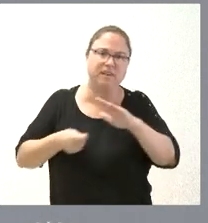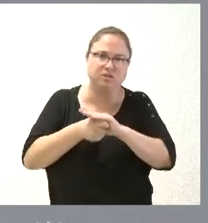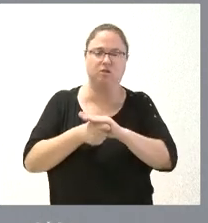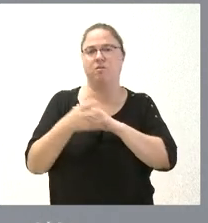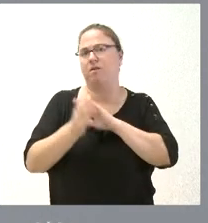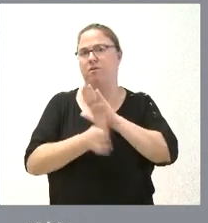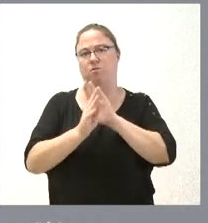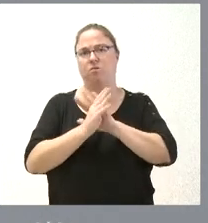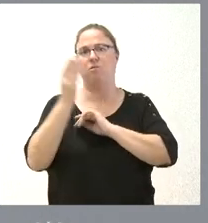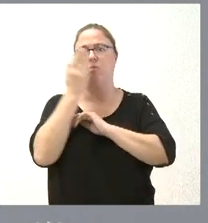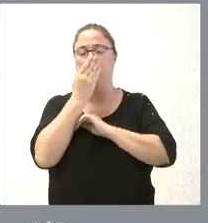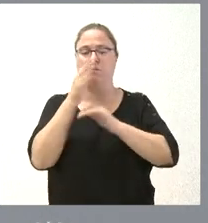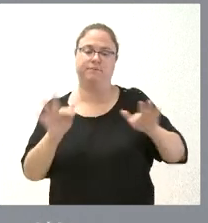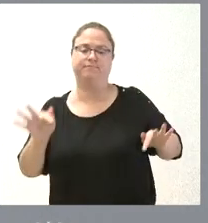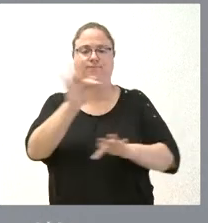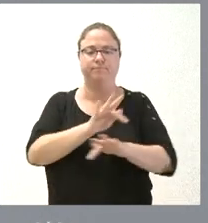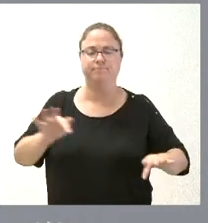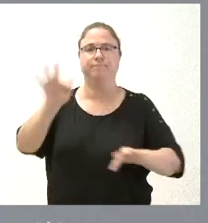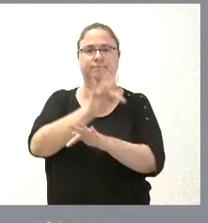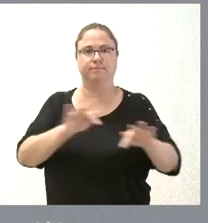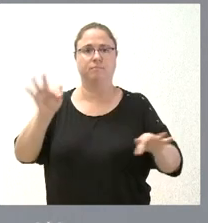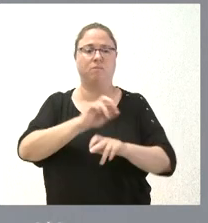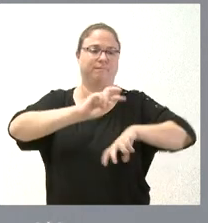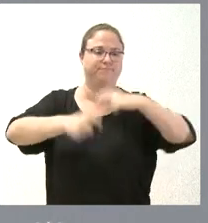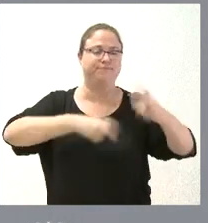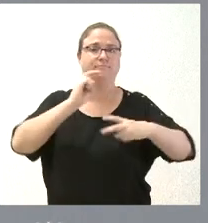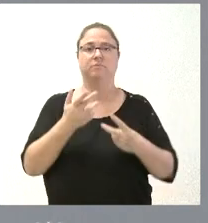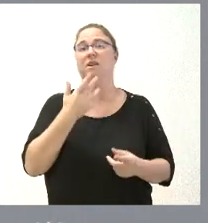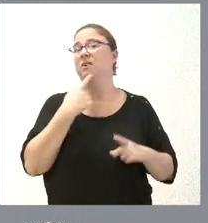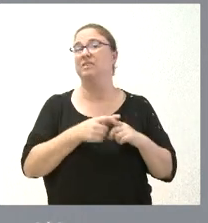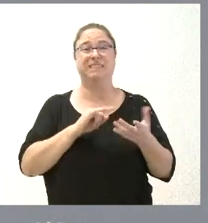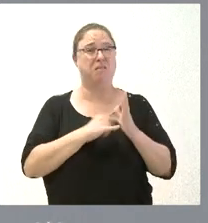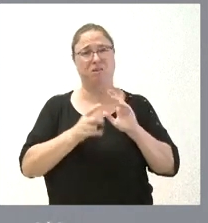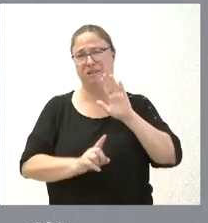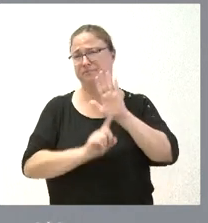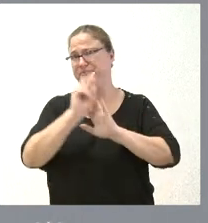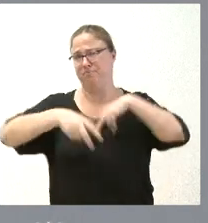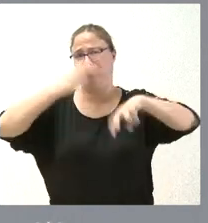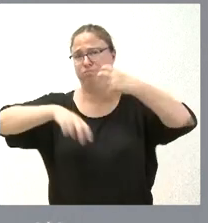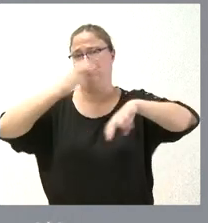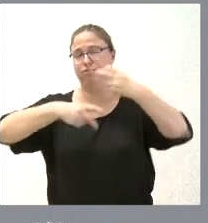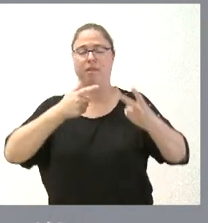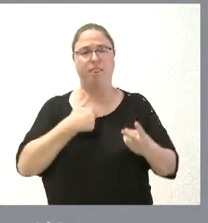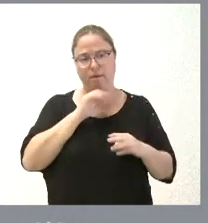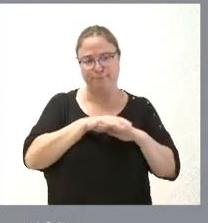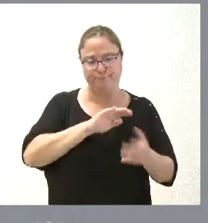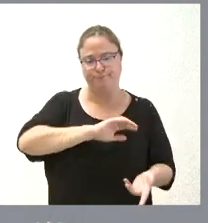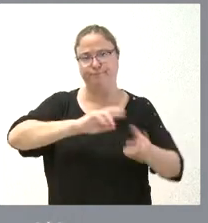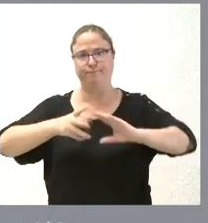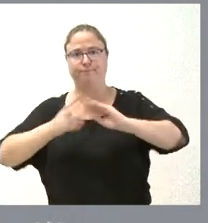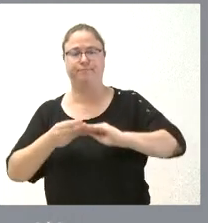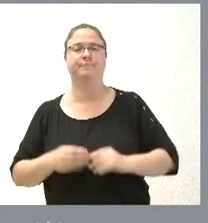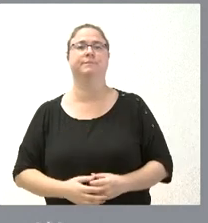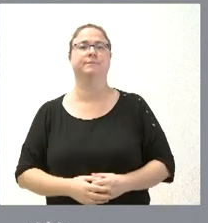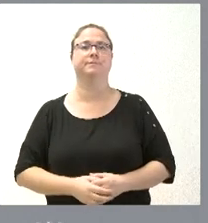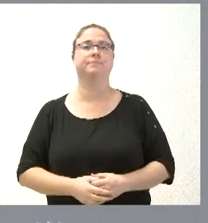centros también de reposición porque lógicamente si hay algo que cambia radicalmente es la tecnología y la tecnología vinculada a los sistemas de información